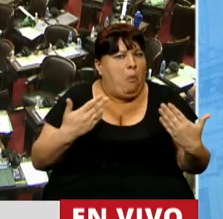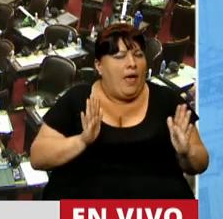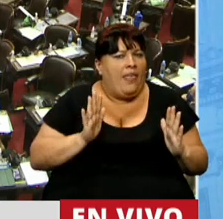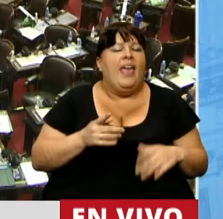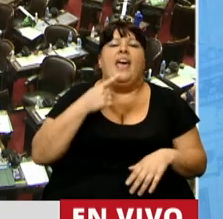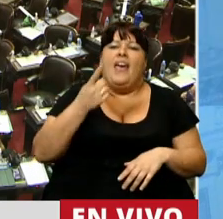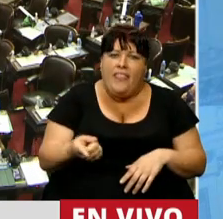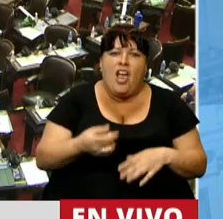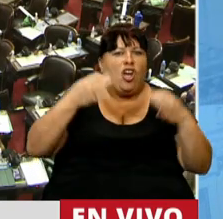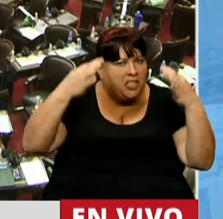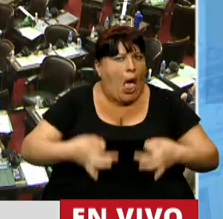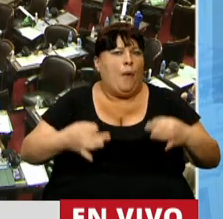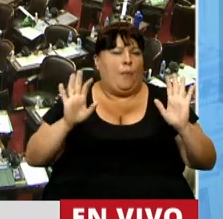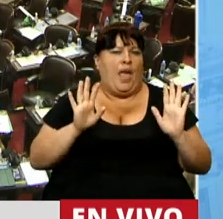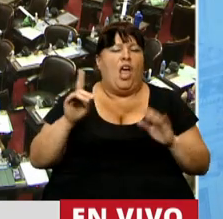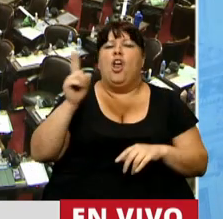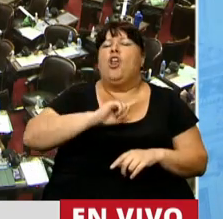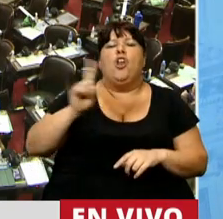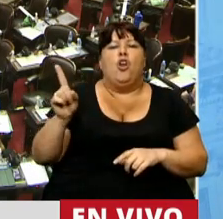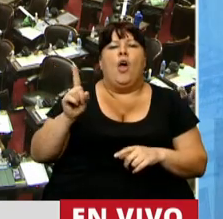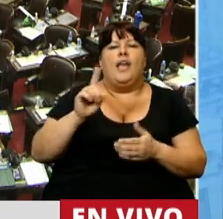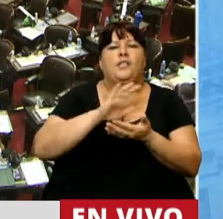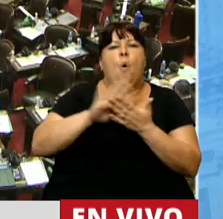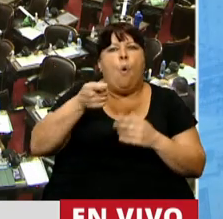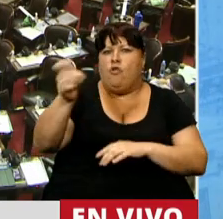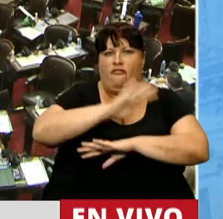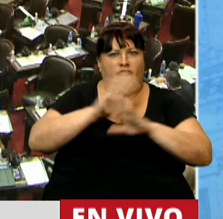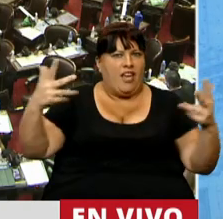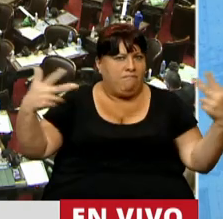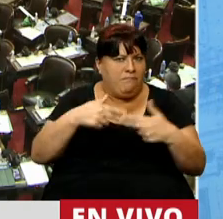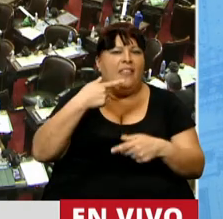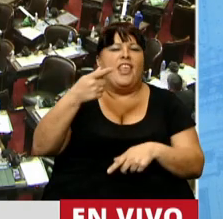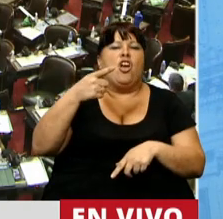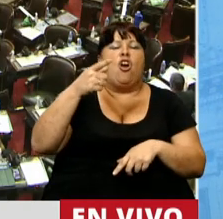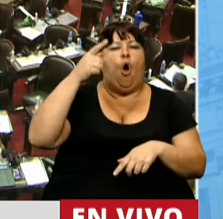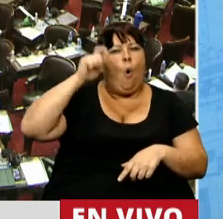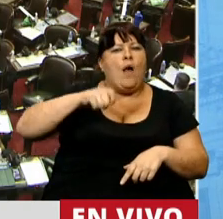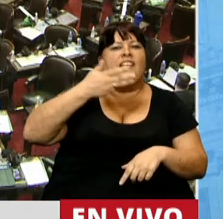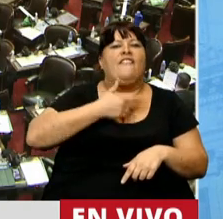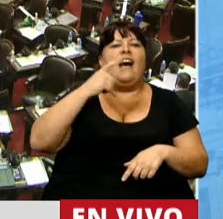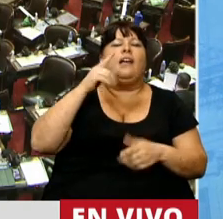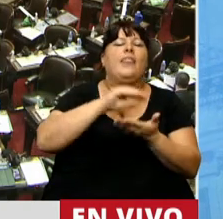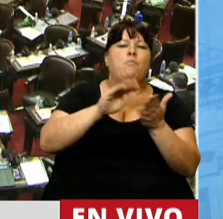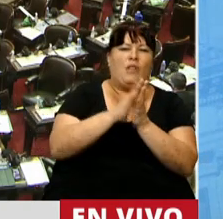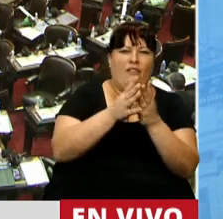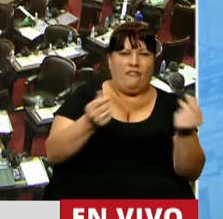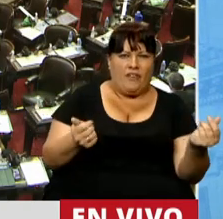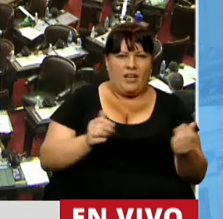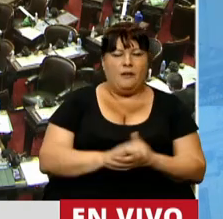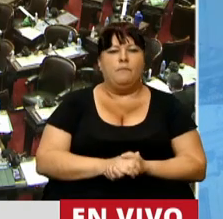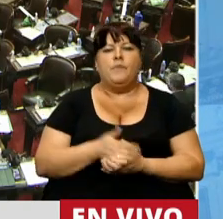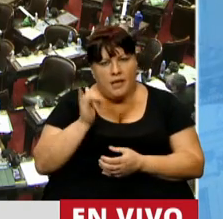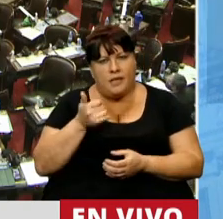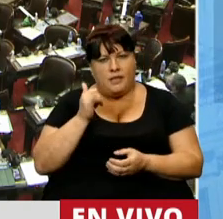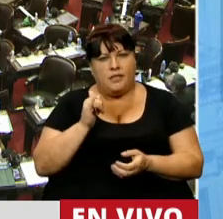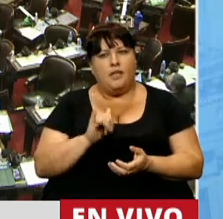consideró que era correcta, no se generaron nuevos juicios, lo dijo el doctor Faciolo, y teniendo en cuenta... Diputada, vaya redondeando, por favor, ¿eh?